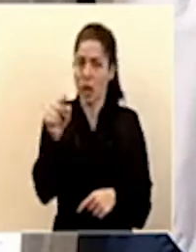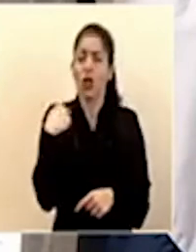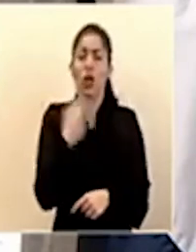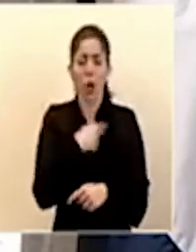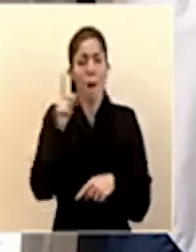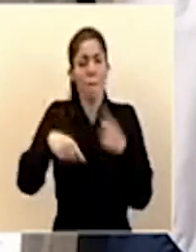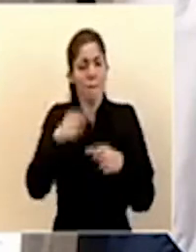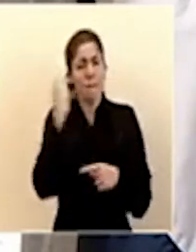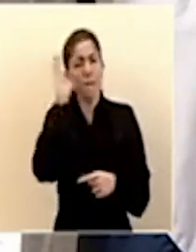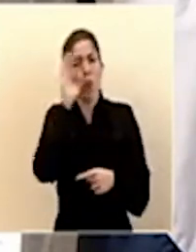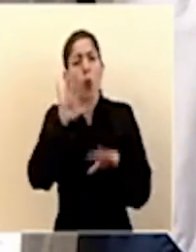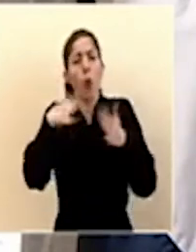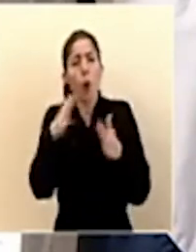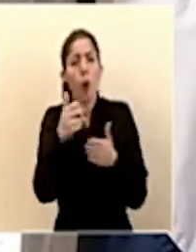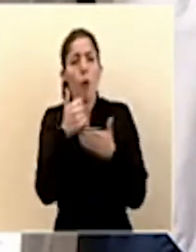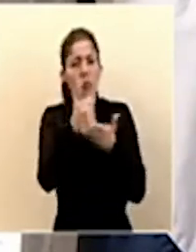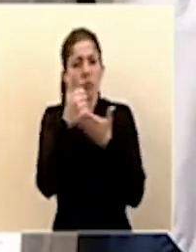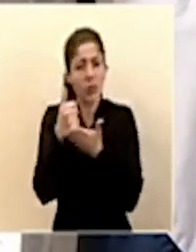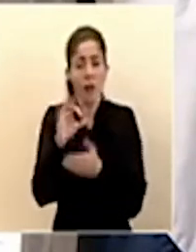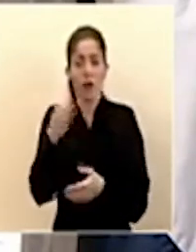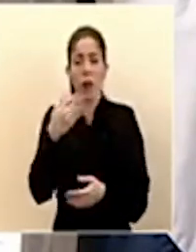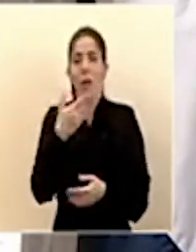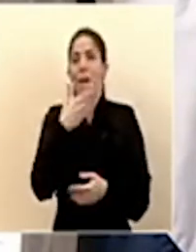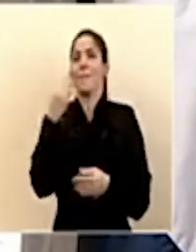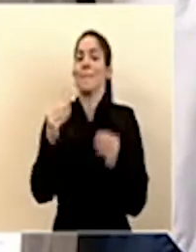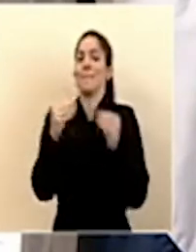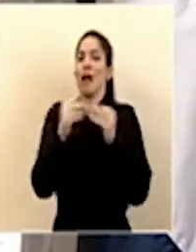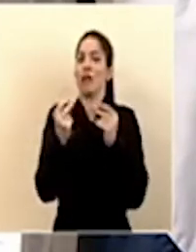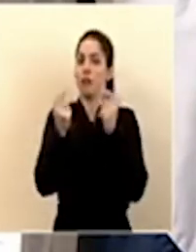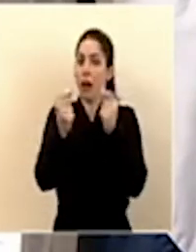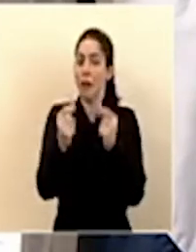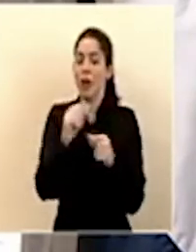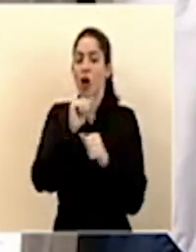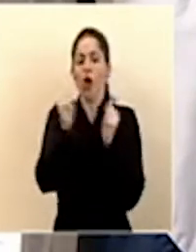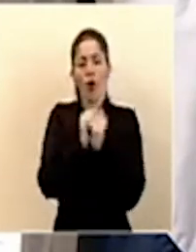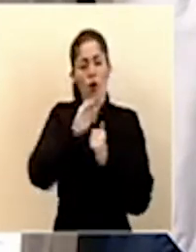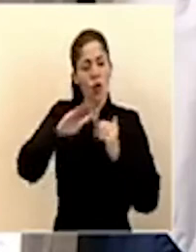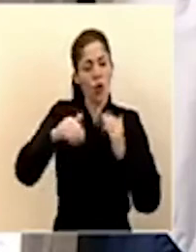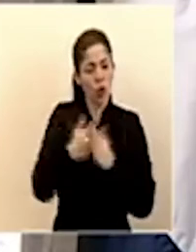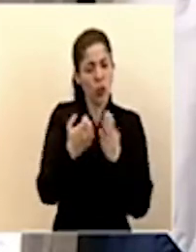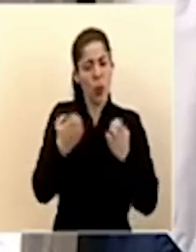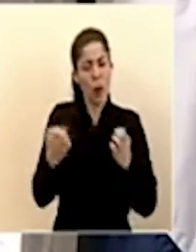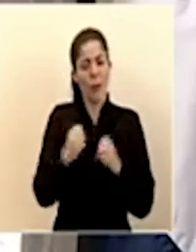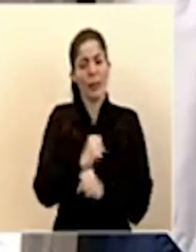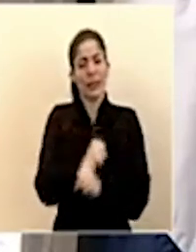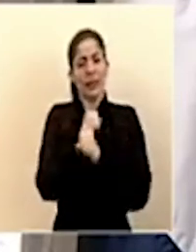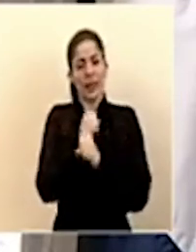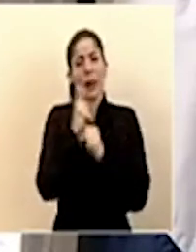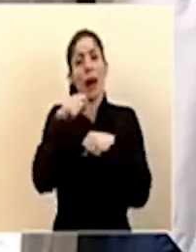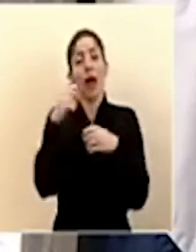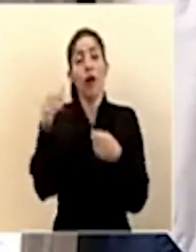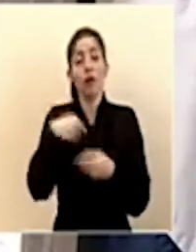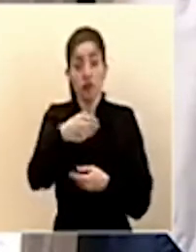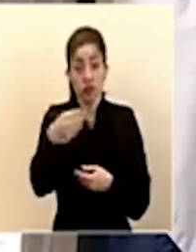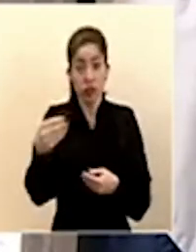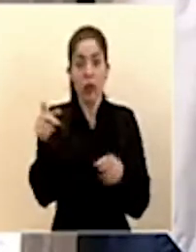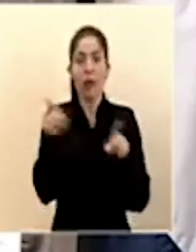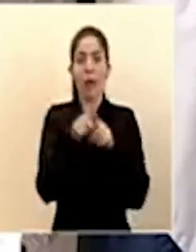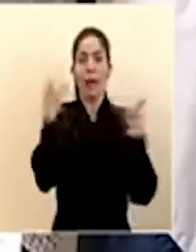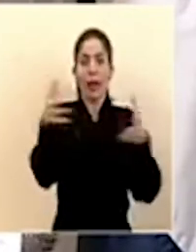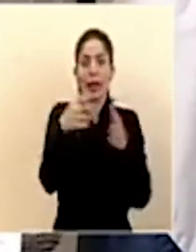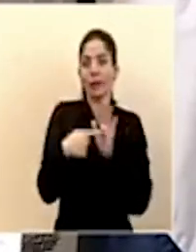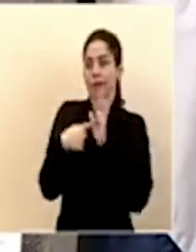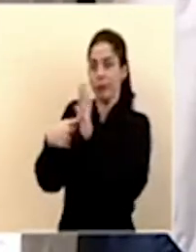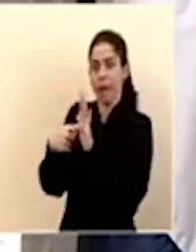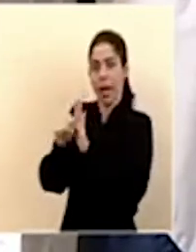encontrar la manera de entregarles las ayudas de la manera más eficaz y con todos los instrumentos para también rendir cuentas a la asamblea a la